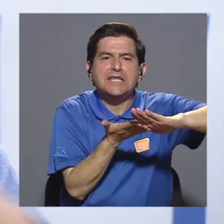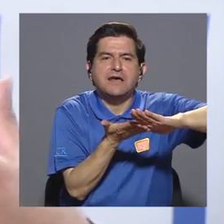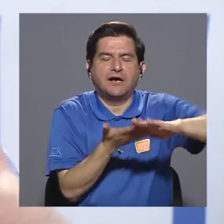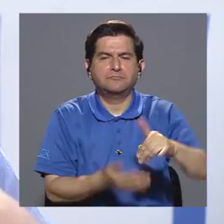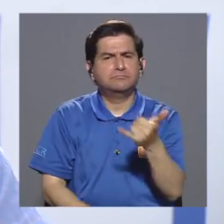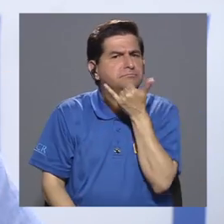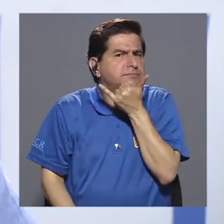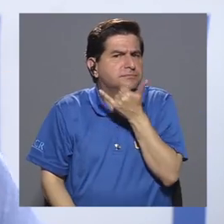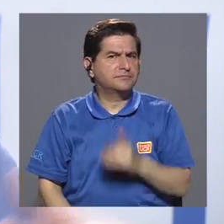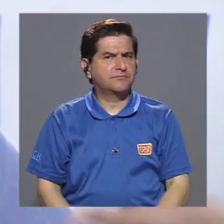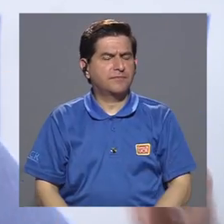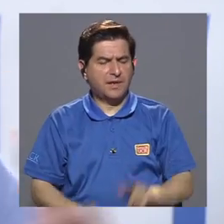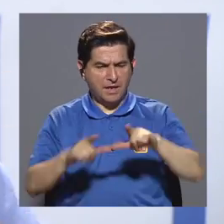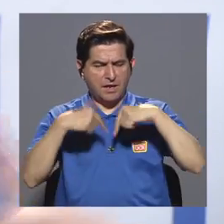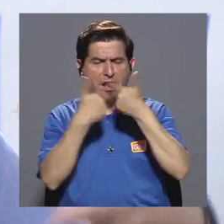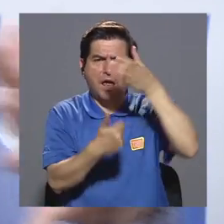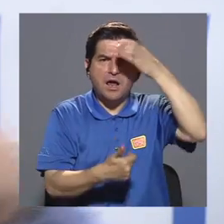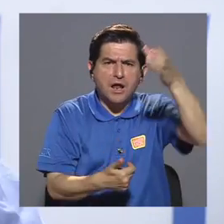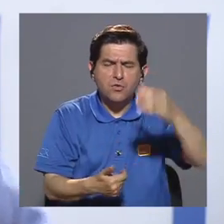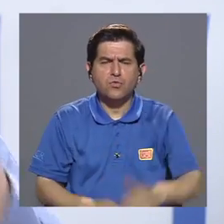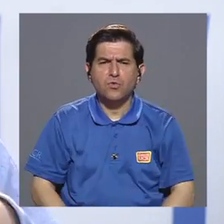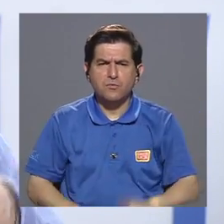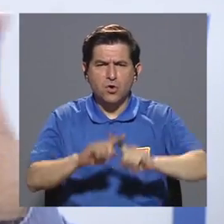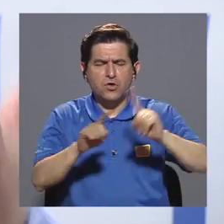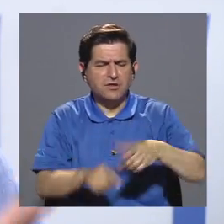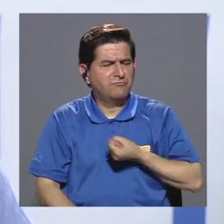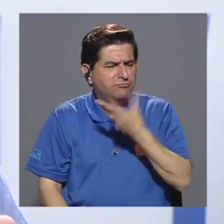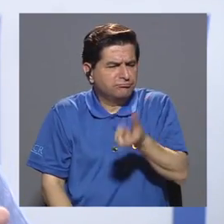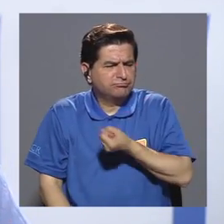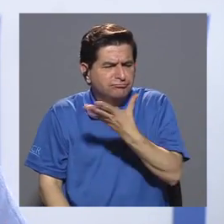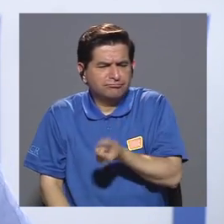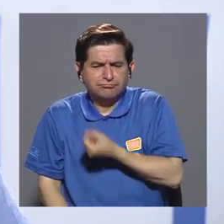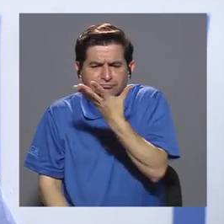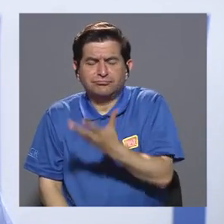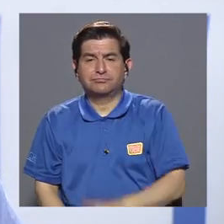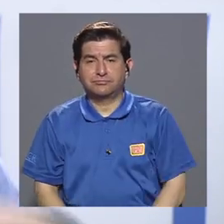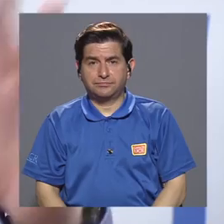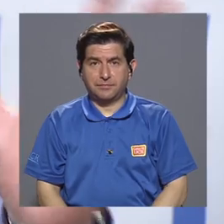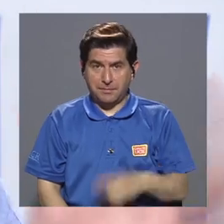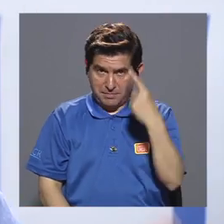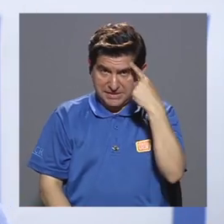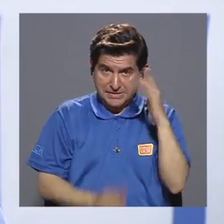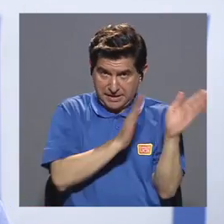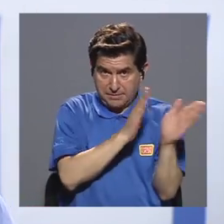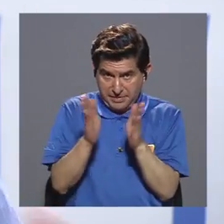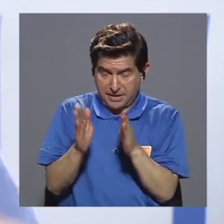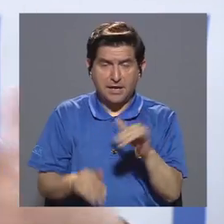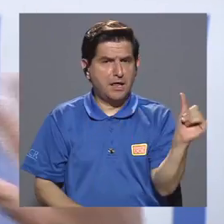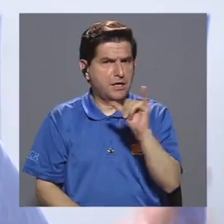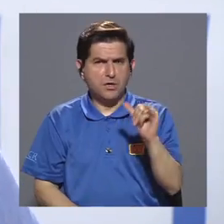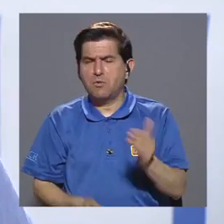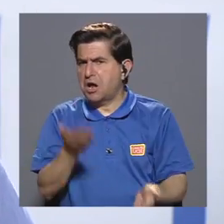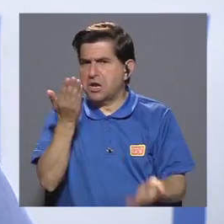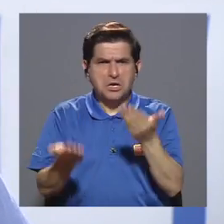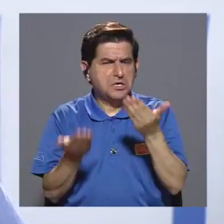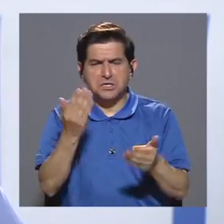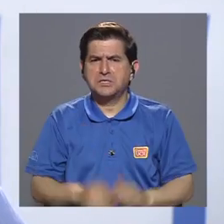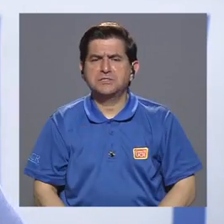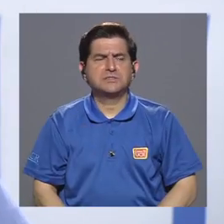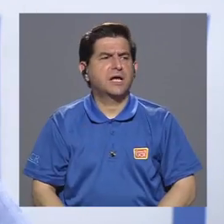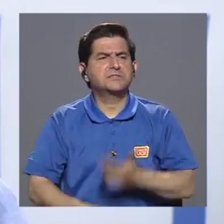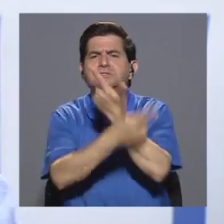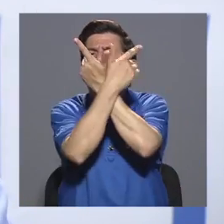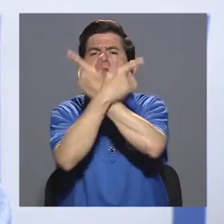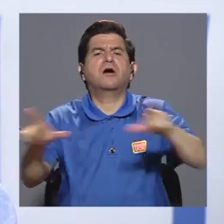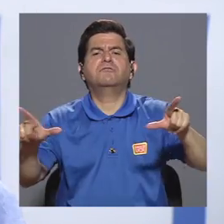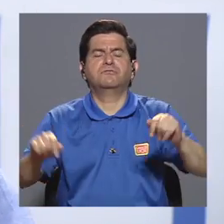Entonces, ¿qué es lo que pasa? Que desde el sector cultura se dan todo este tipo de manifestaciones. Tanto manifestaciones organizadas como también manifestaciones